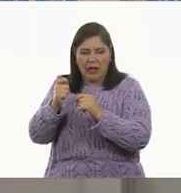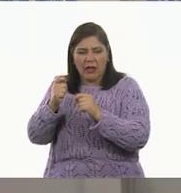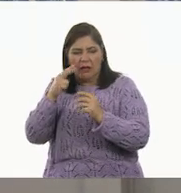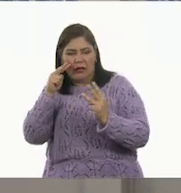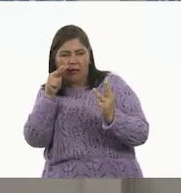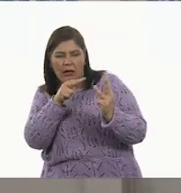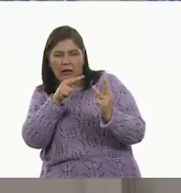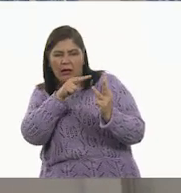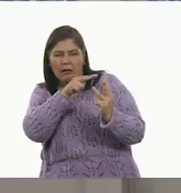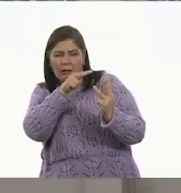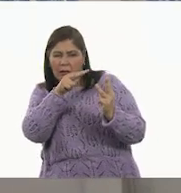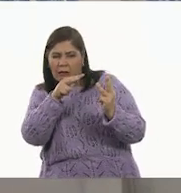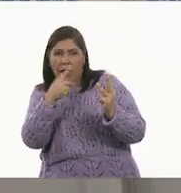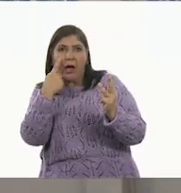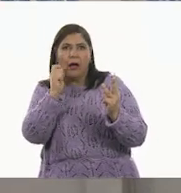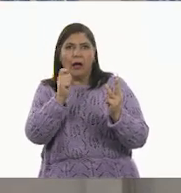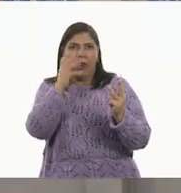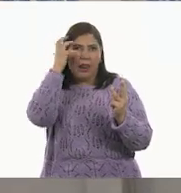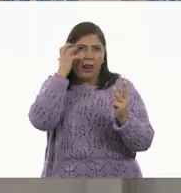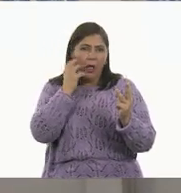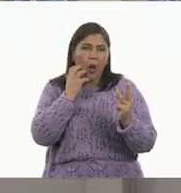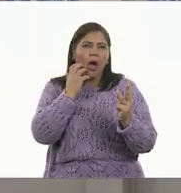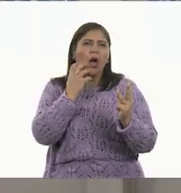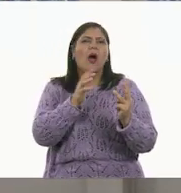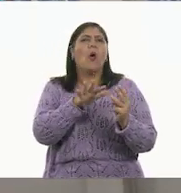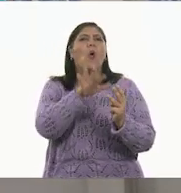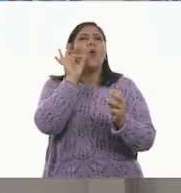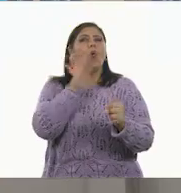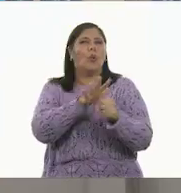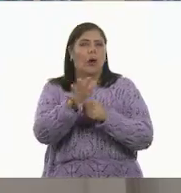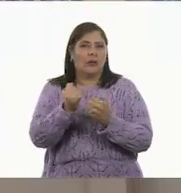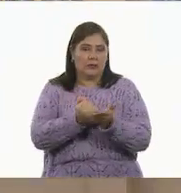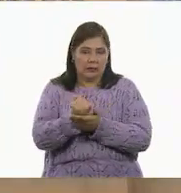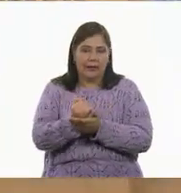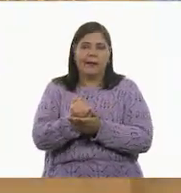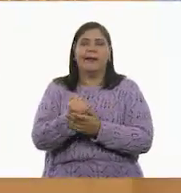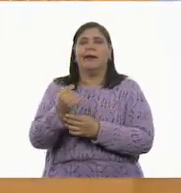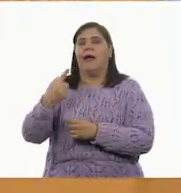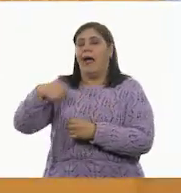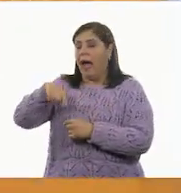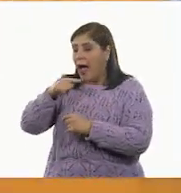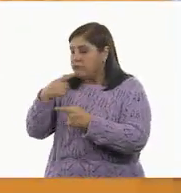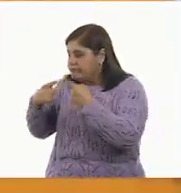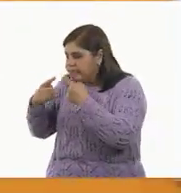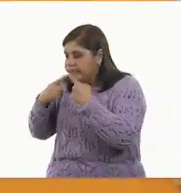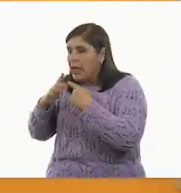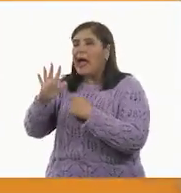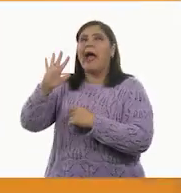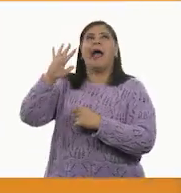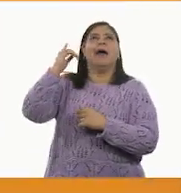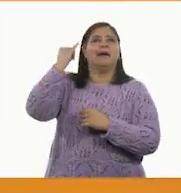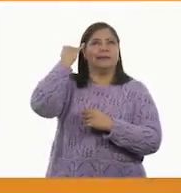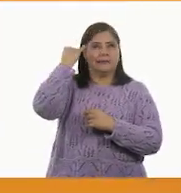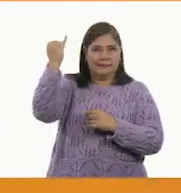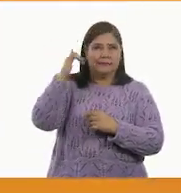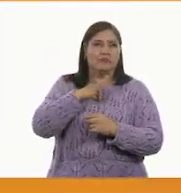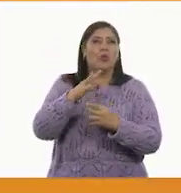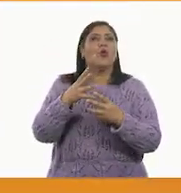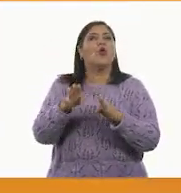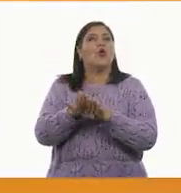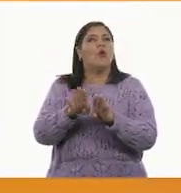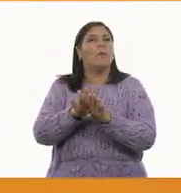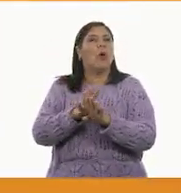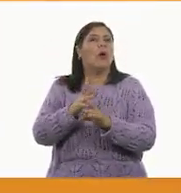para tomar una decisión. Hemos encontrado una solución. Muy simple, por cierto.